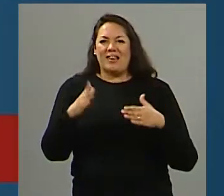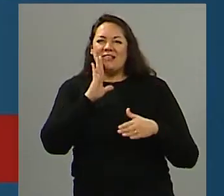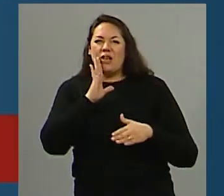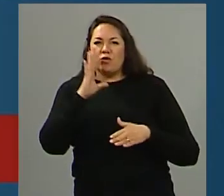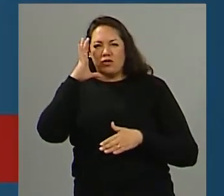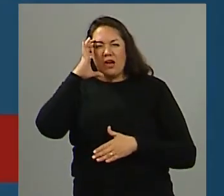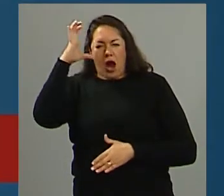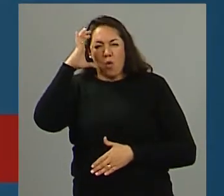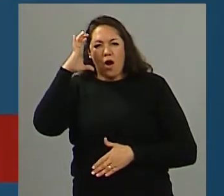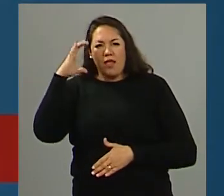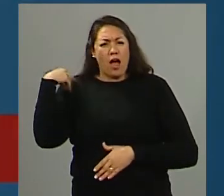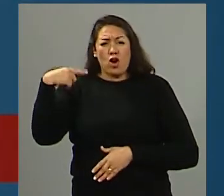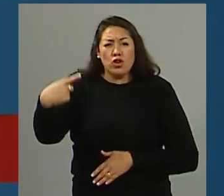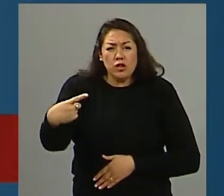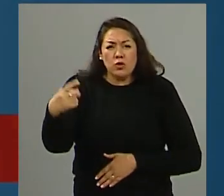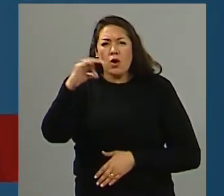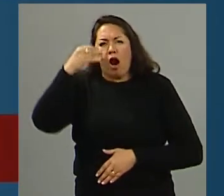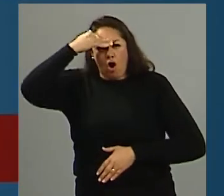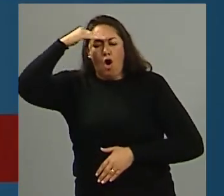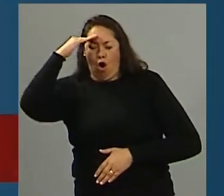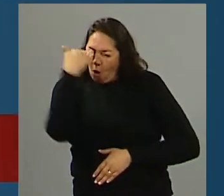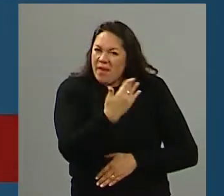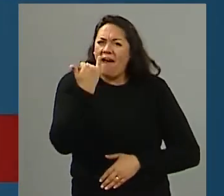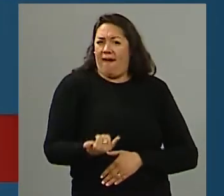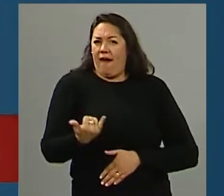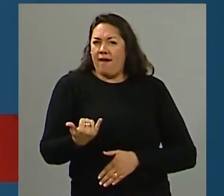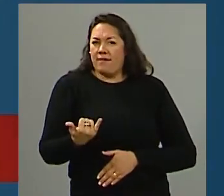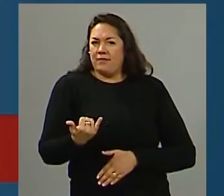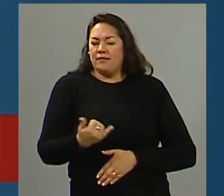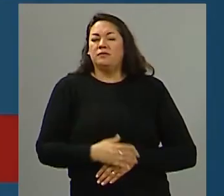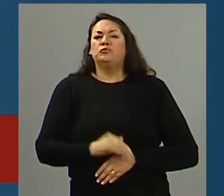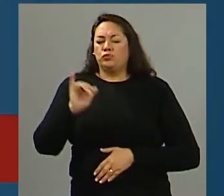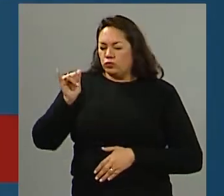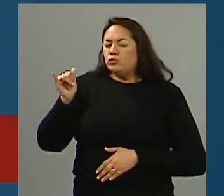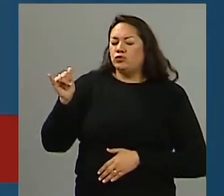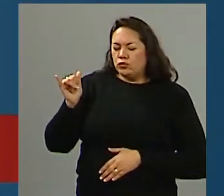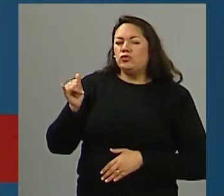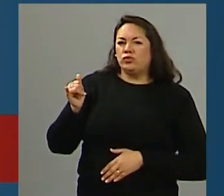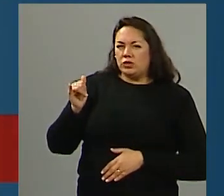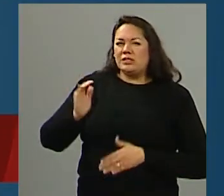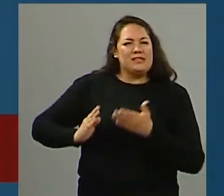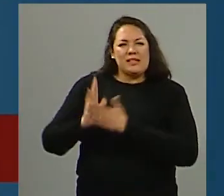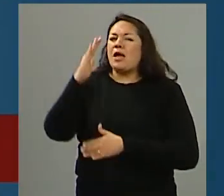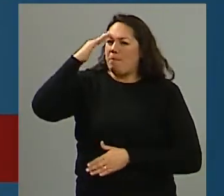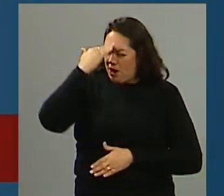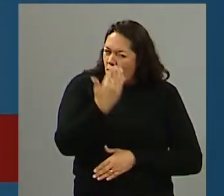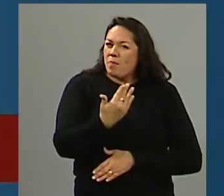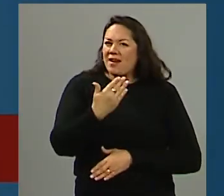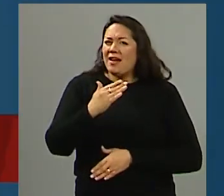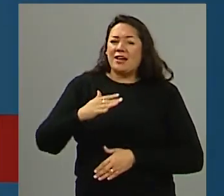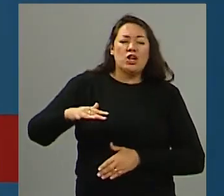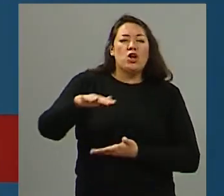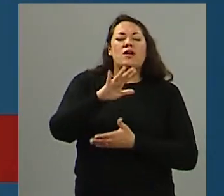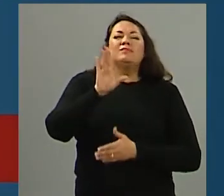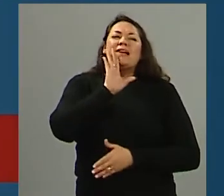recordando esto, sigue rindiendo el homenaje y el reconocimiento que merecen. Sí, sí, todo. Total, mirá, se hicieron en todos lados, se hicieron